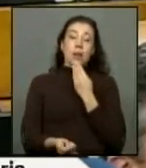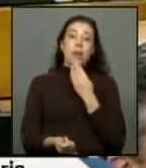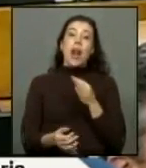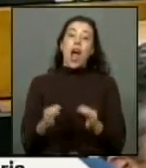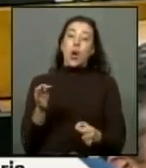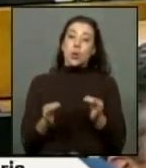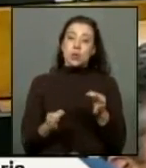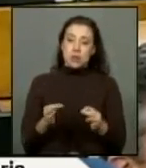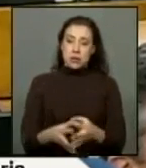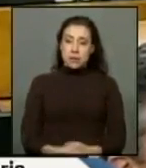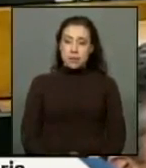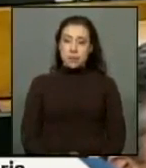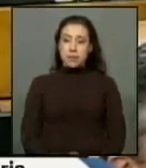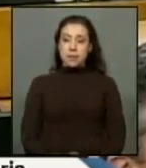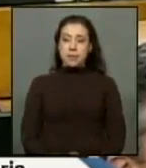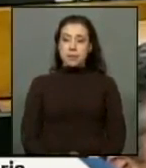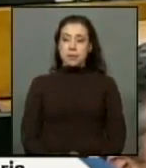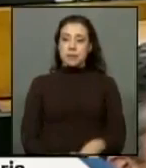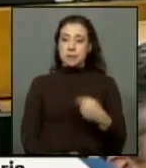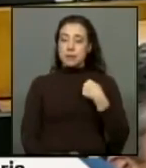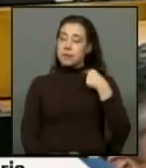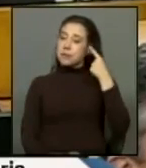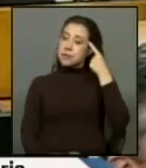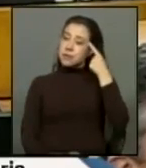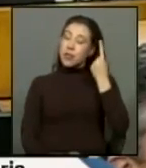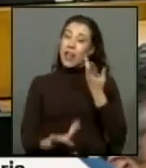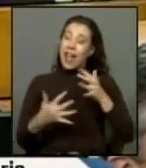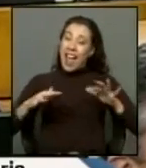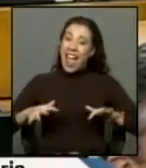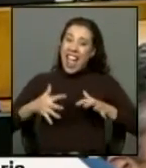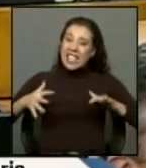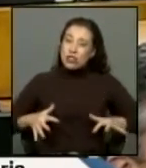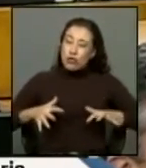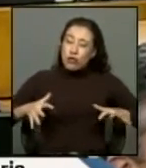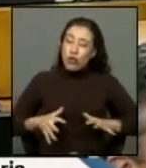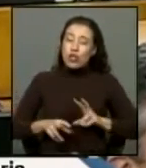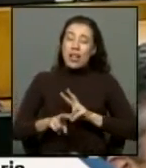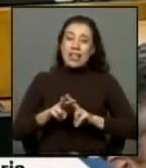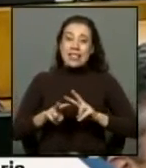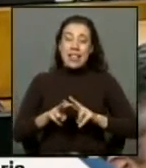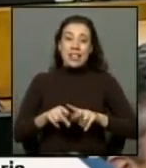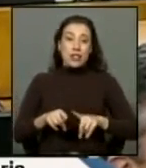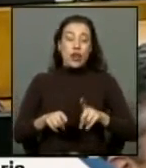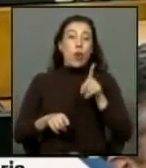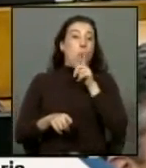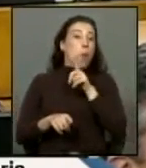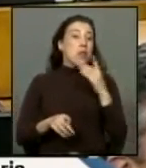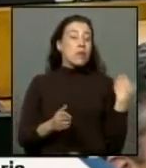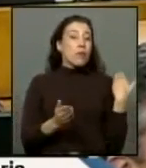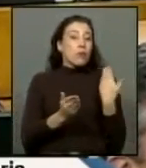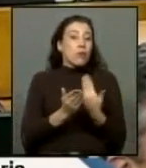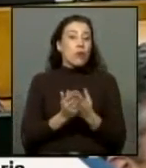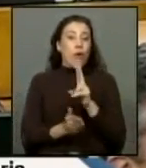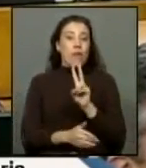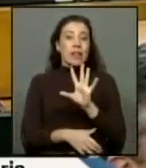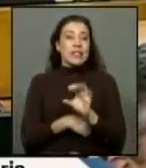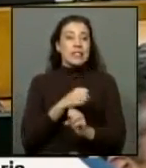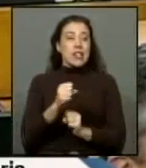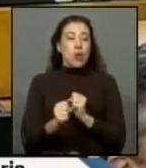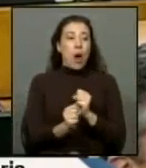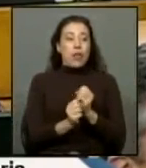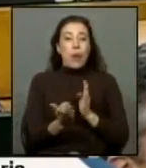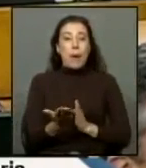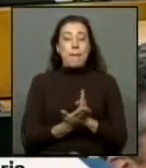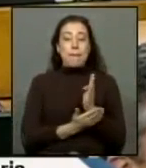la justicia creo que son los esfuerzos que se han ido realizando en estos últimos 25 años que se iniciaron